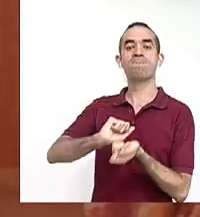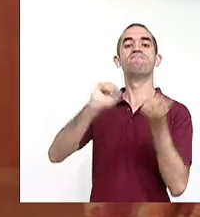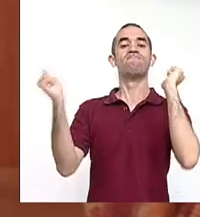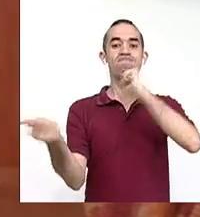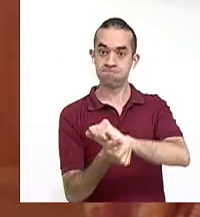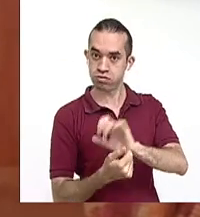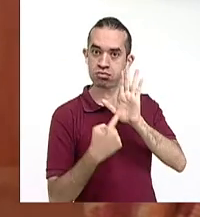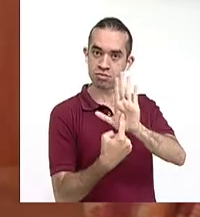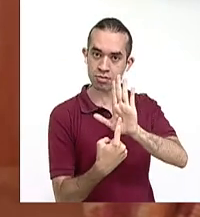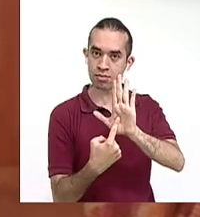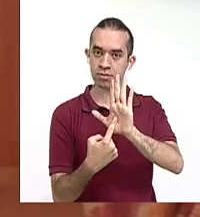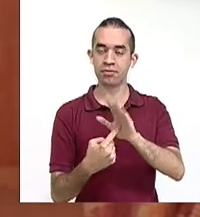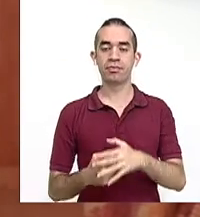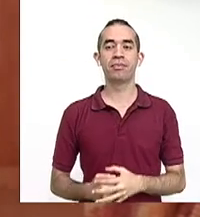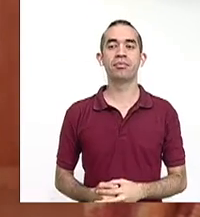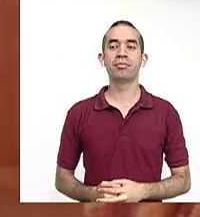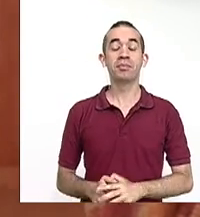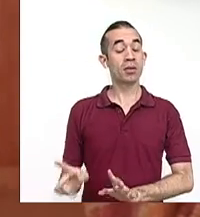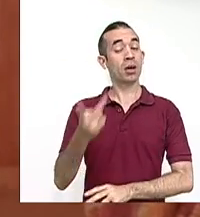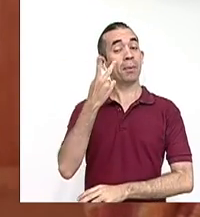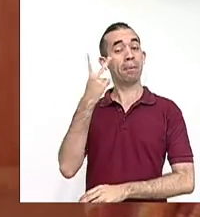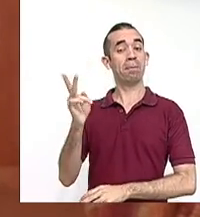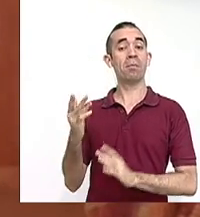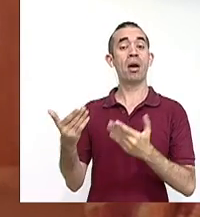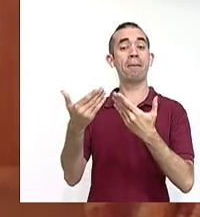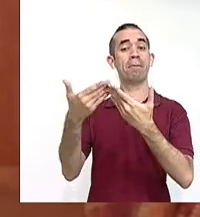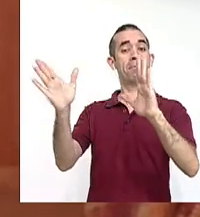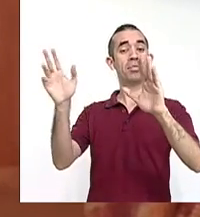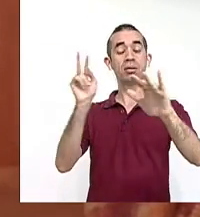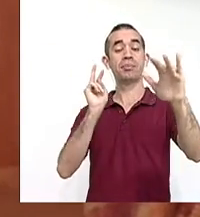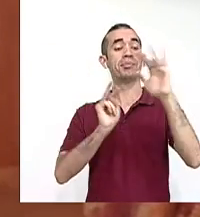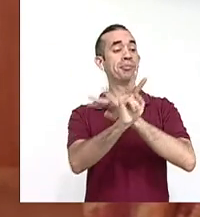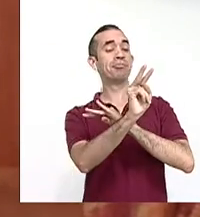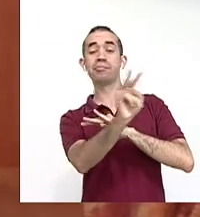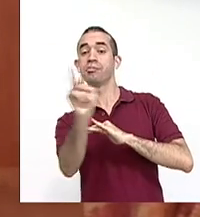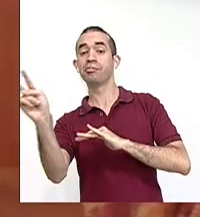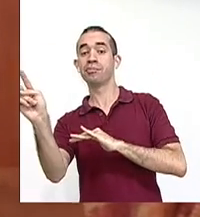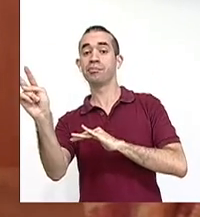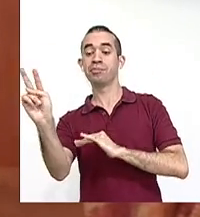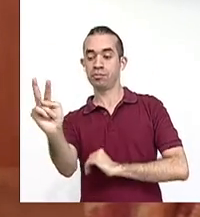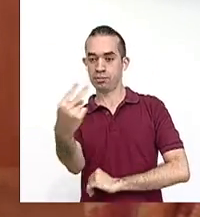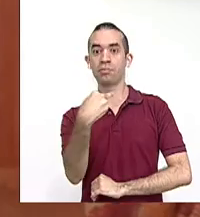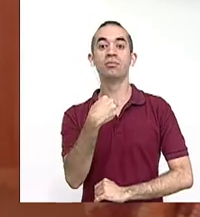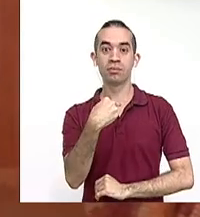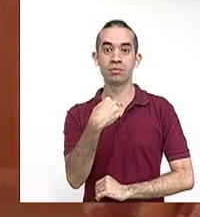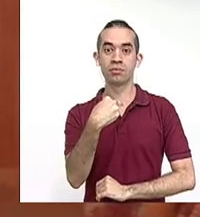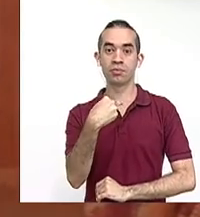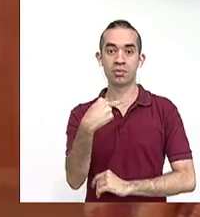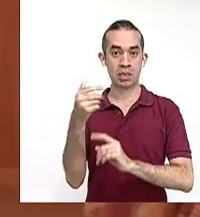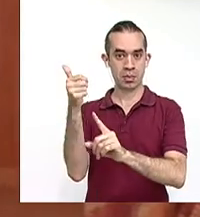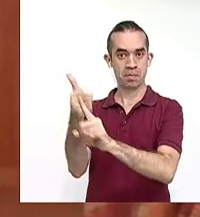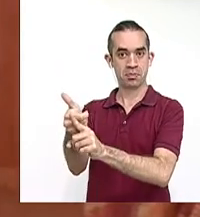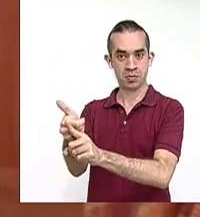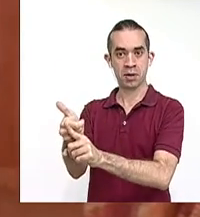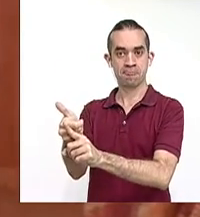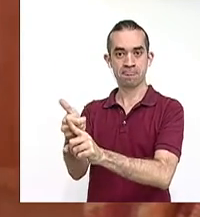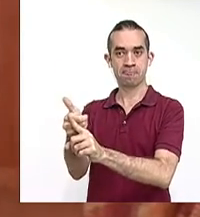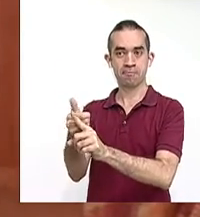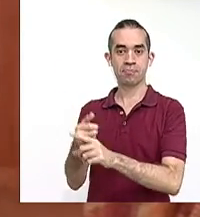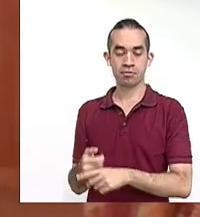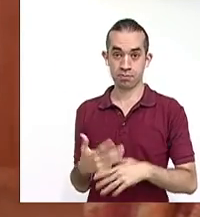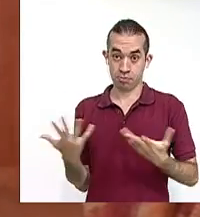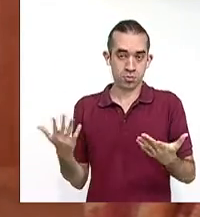una puerta de propuestas y de miradas hacia lo otro y de miradas hacia sí misma, como es todo